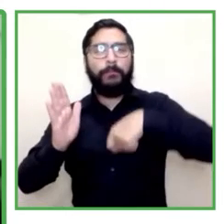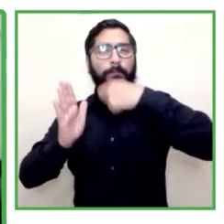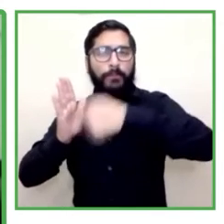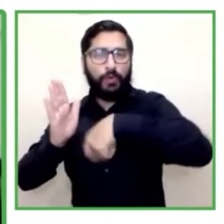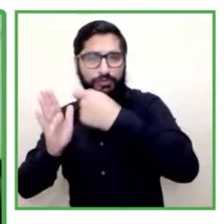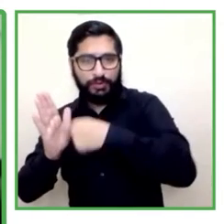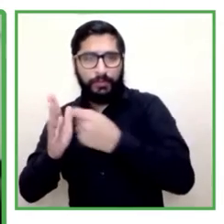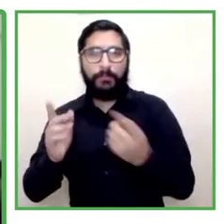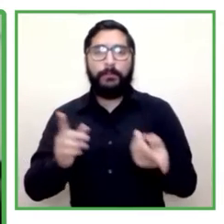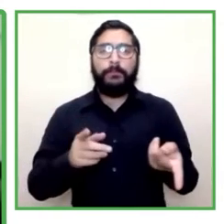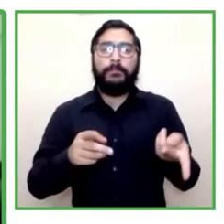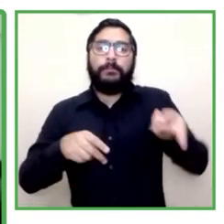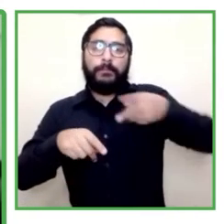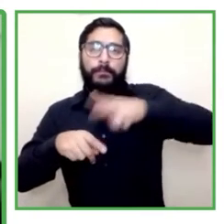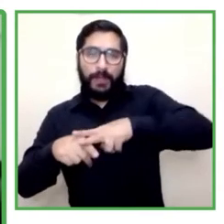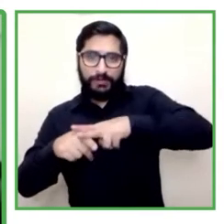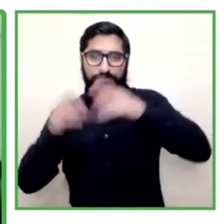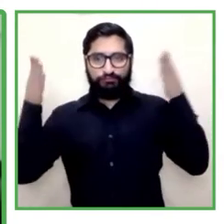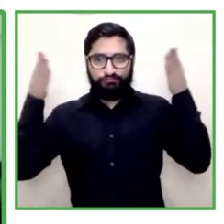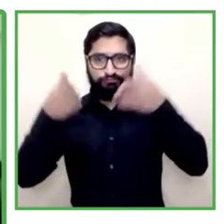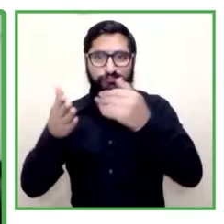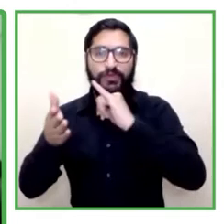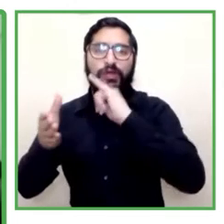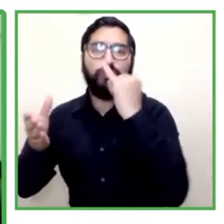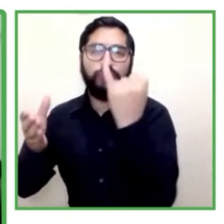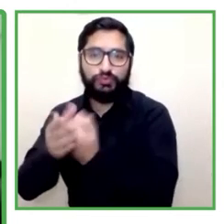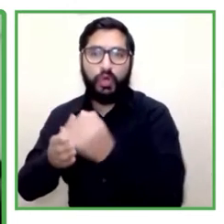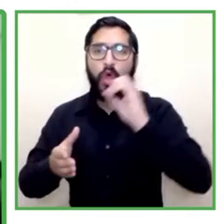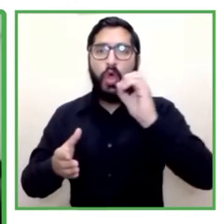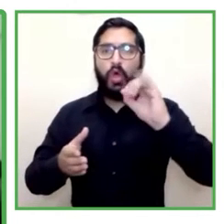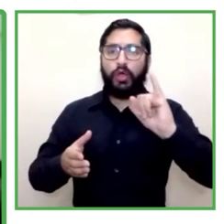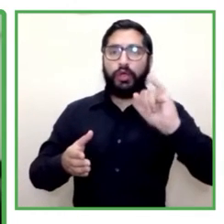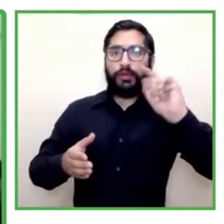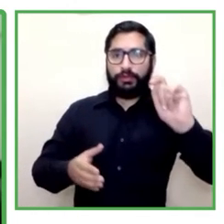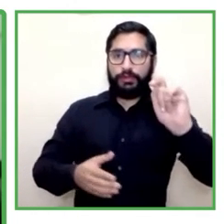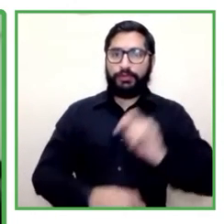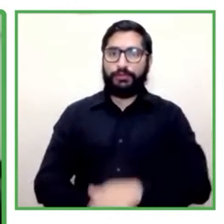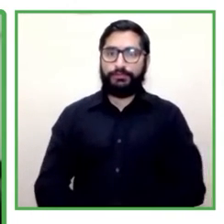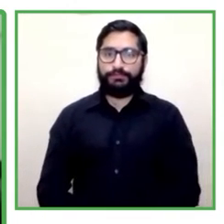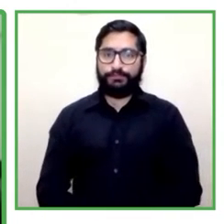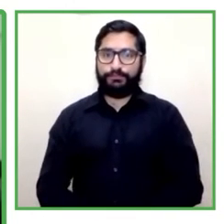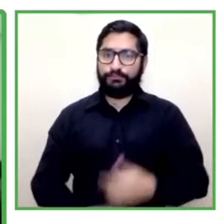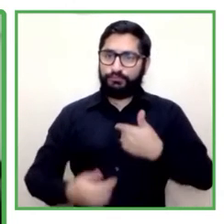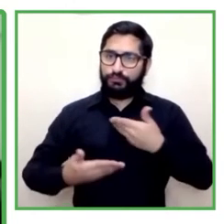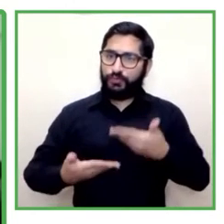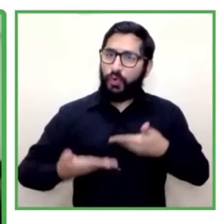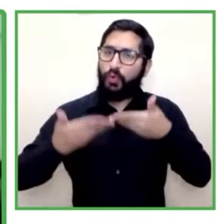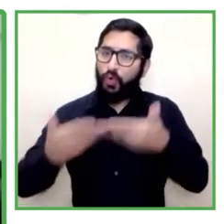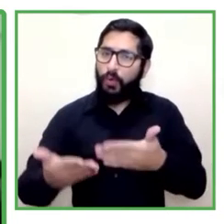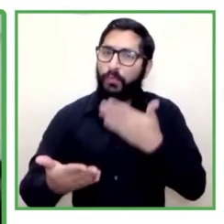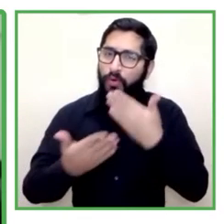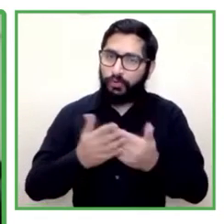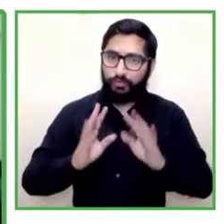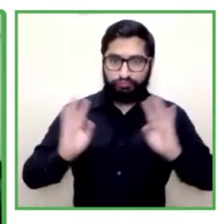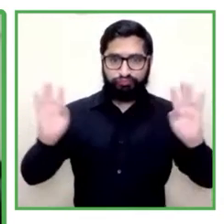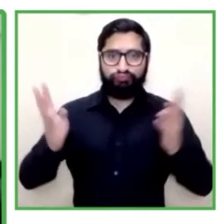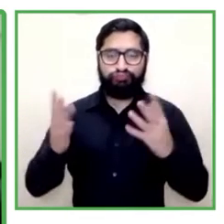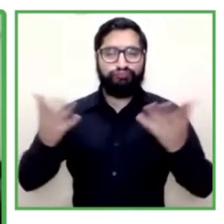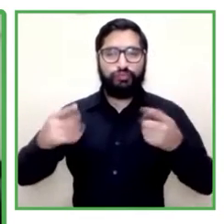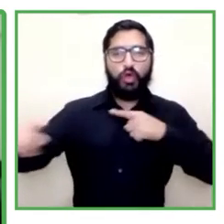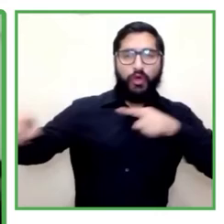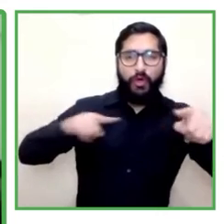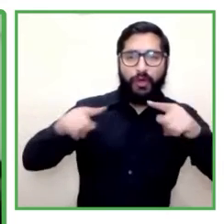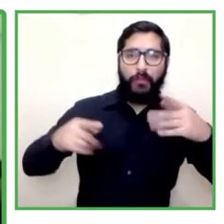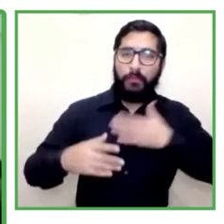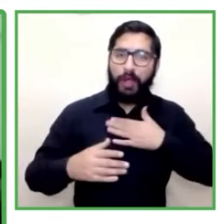Trabajo, la OIT. Por esa razón nos han invitado a poder coordinar y comentar y debatir en